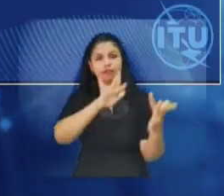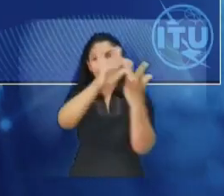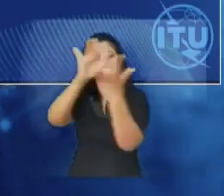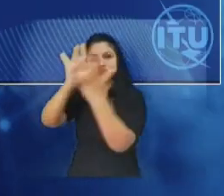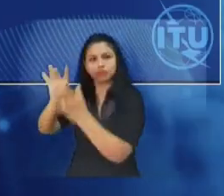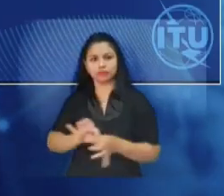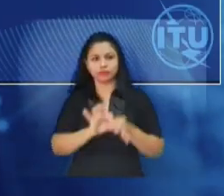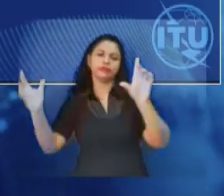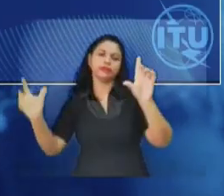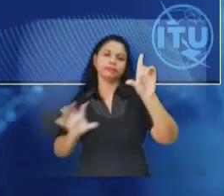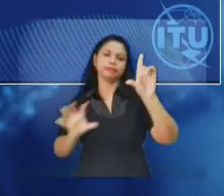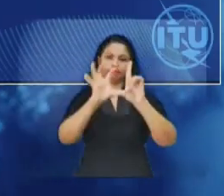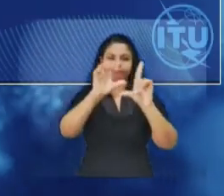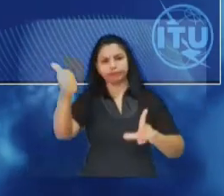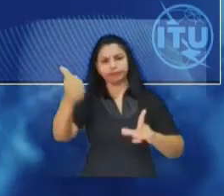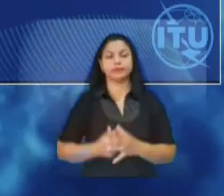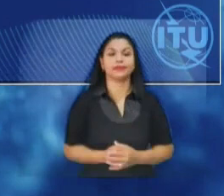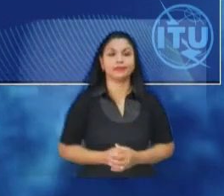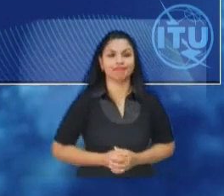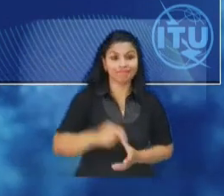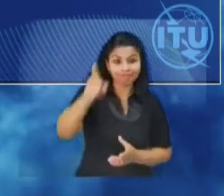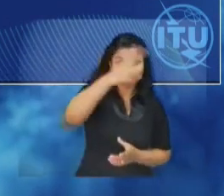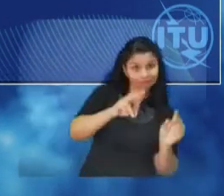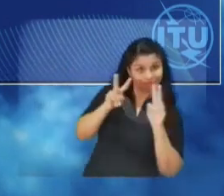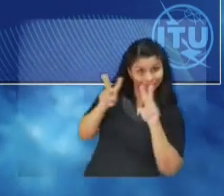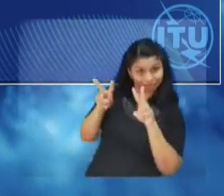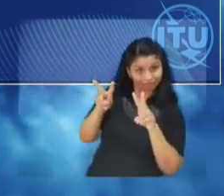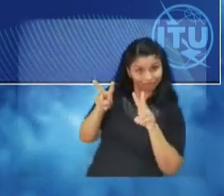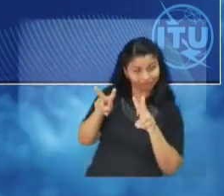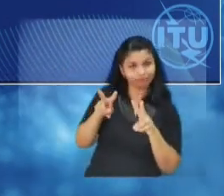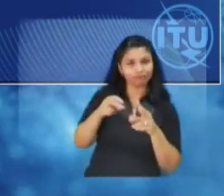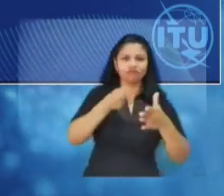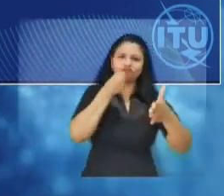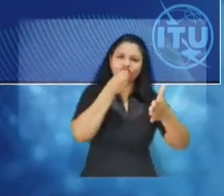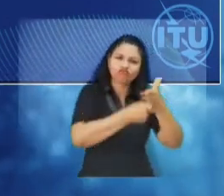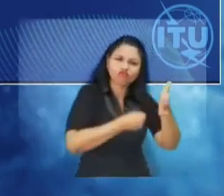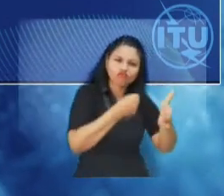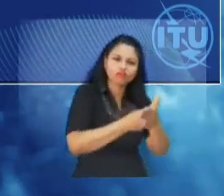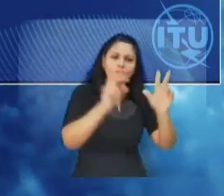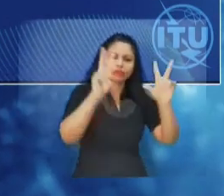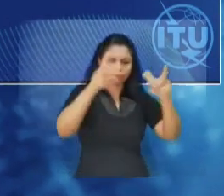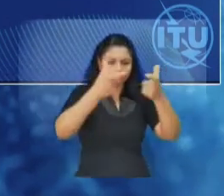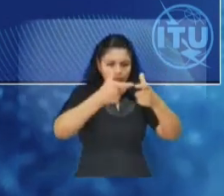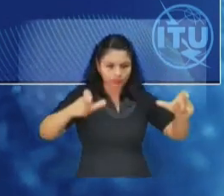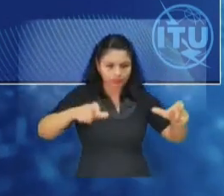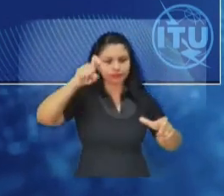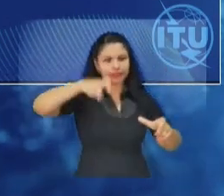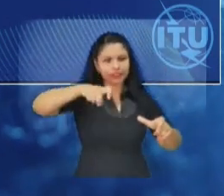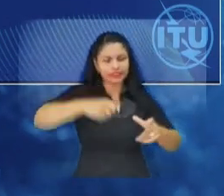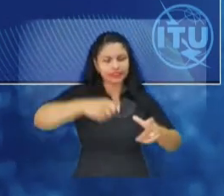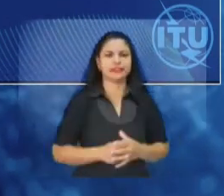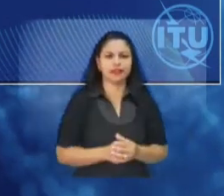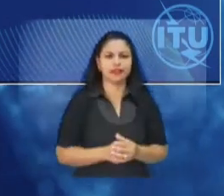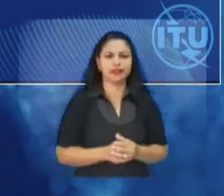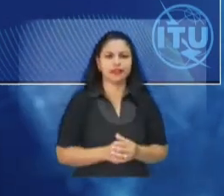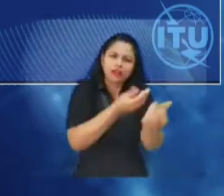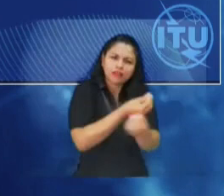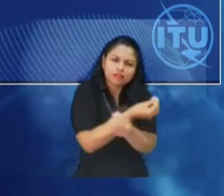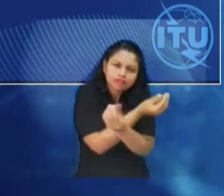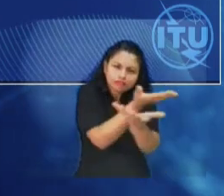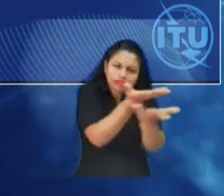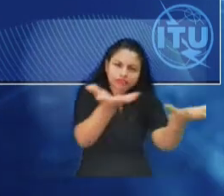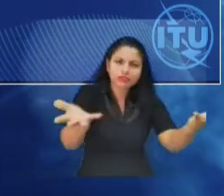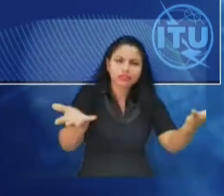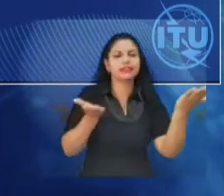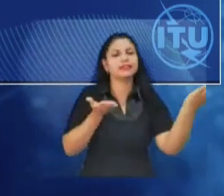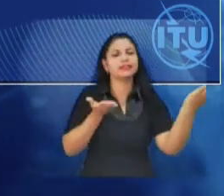Como pueden ver, una adecuada gestión de los recursos del espectro es el medio para garantizar la amplia difusión de los servicios